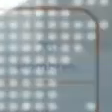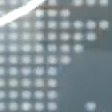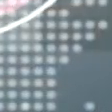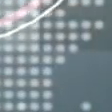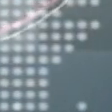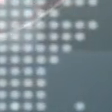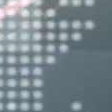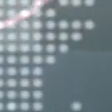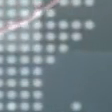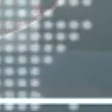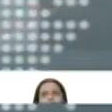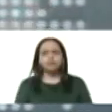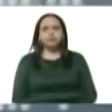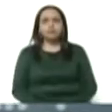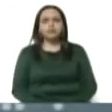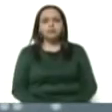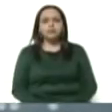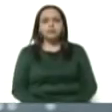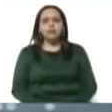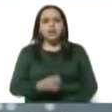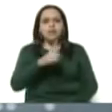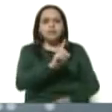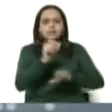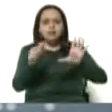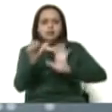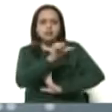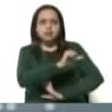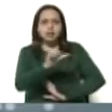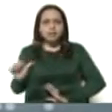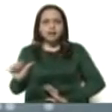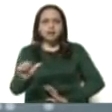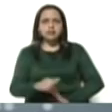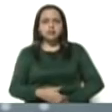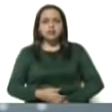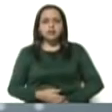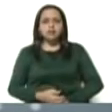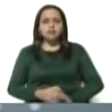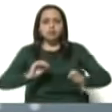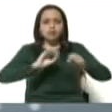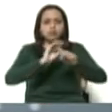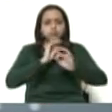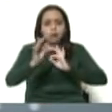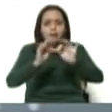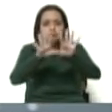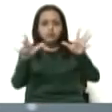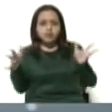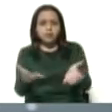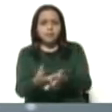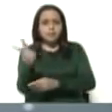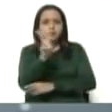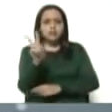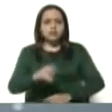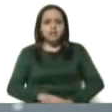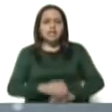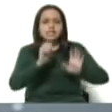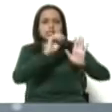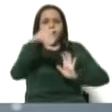días, en estas 16 semanas de pandemia en Venezuela de 6.750